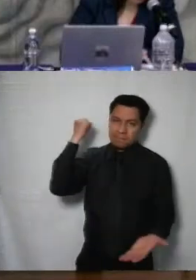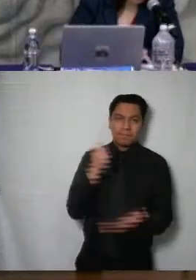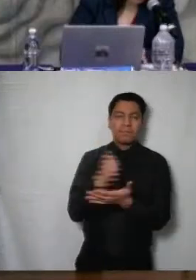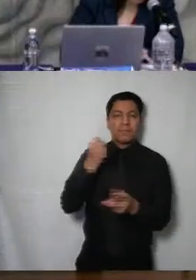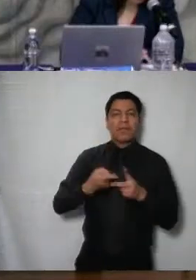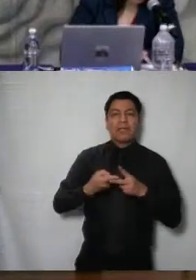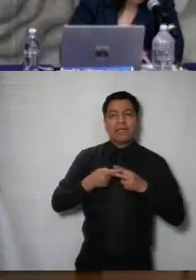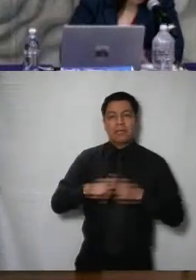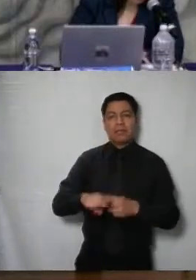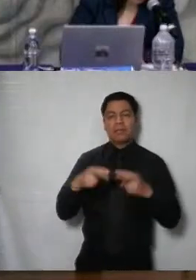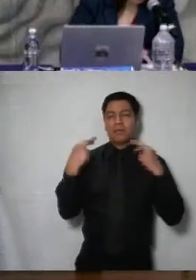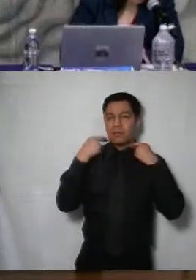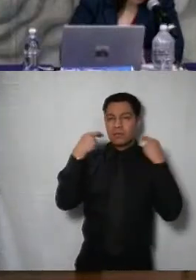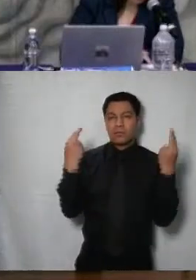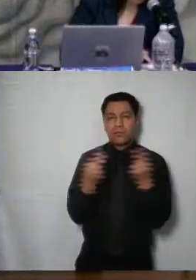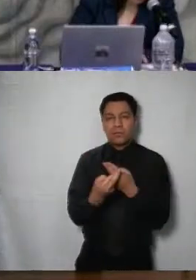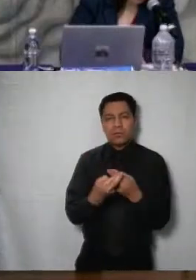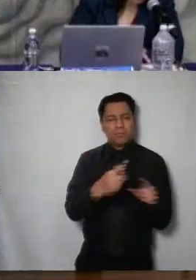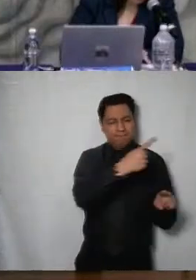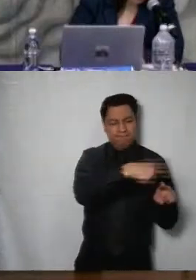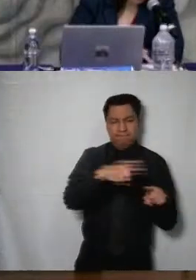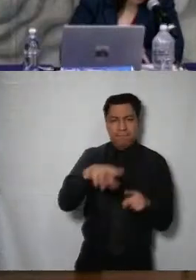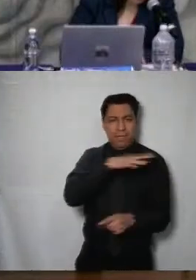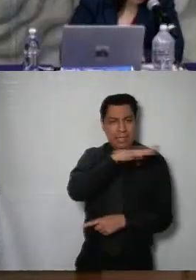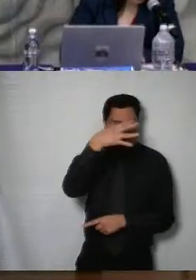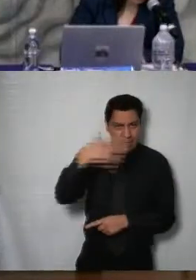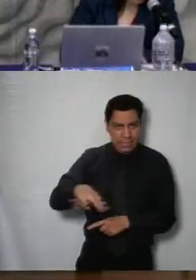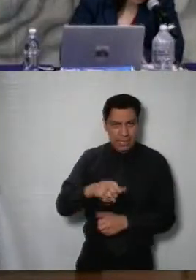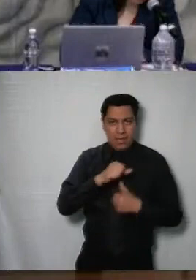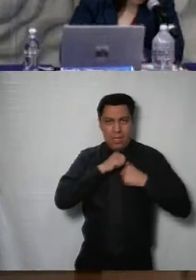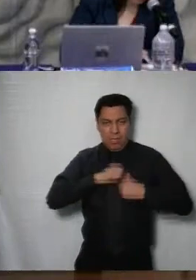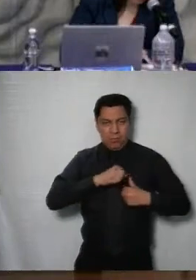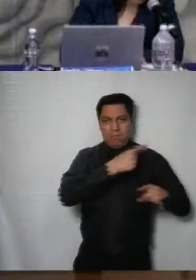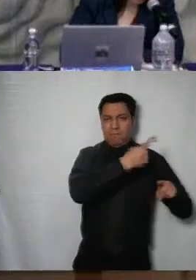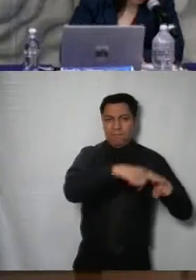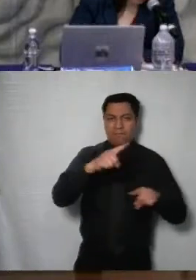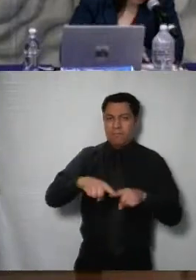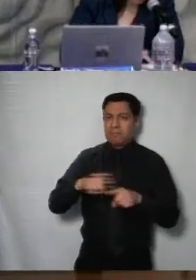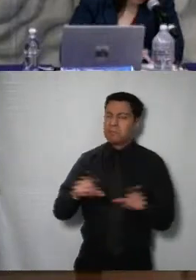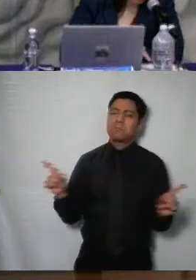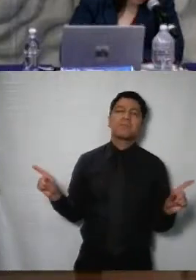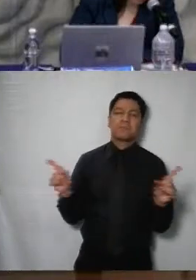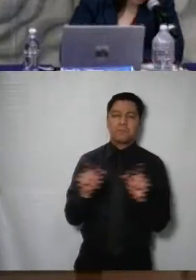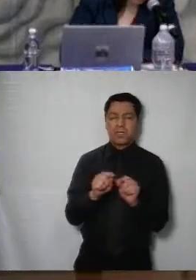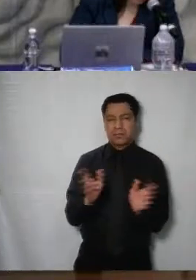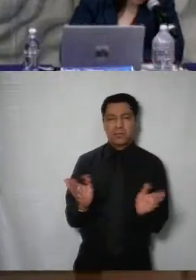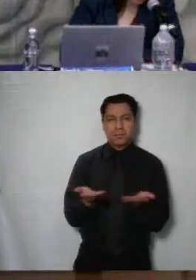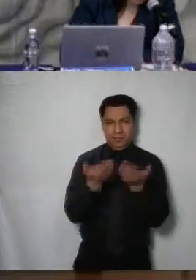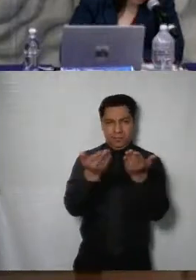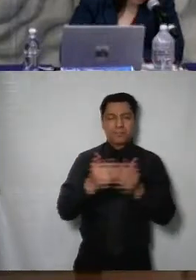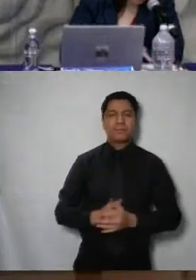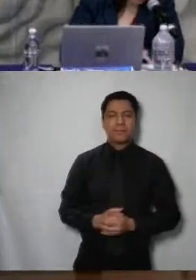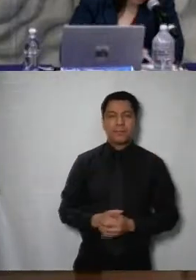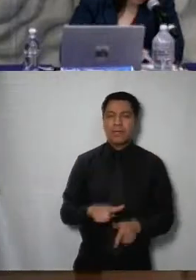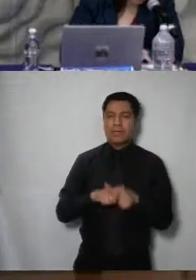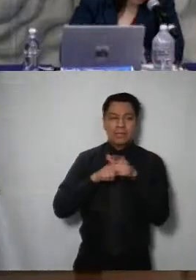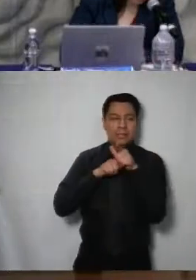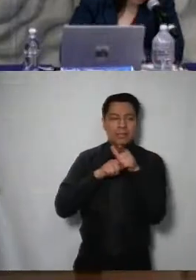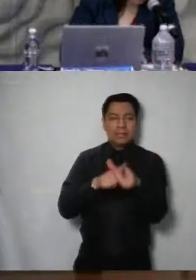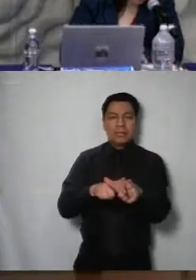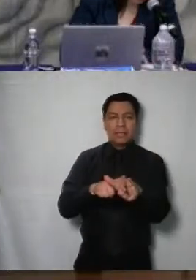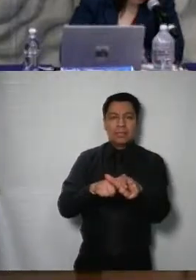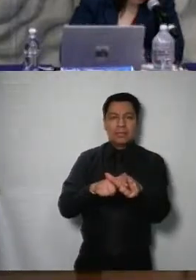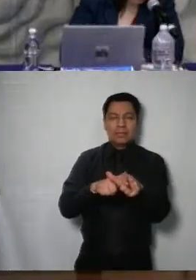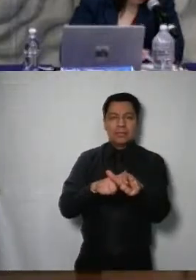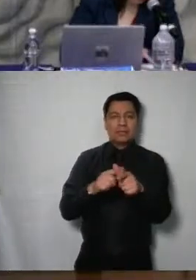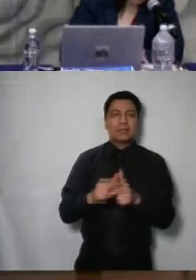sesión ordinaria con la incorporación de asuntos generales por parte de las comisionadas y los comisionados Es cuanto comisionado presidente Muchas gracias Continuamos con el siguiente